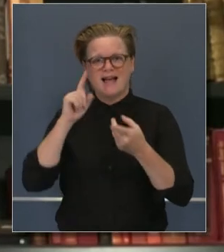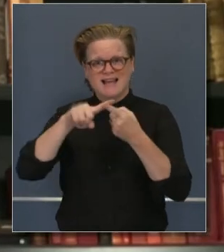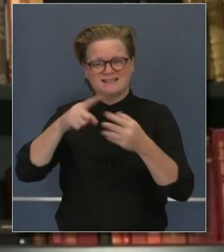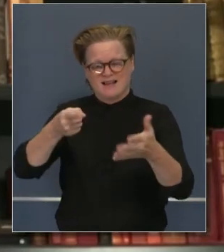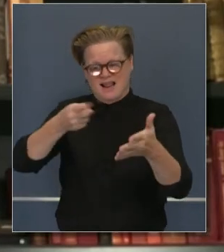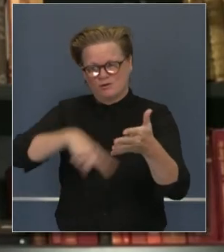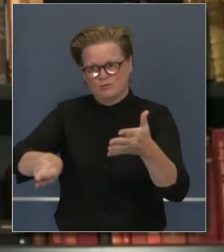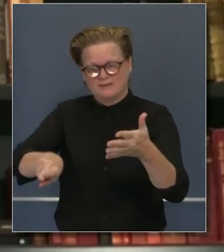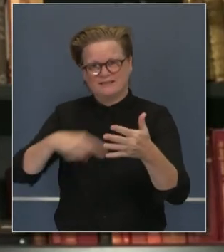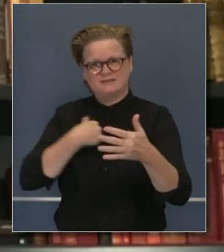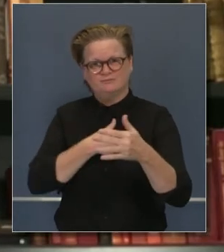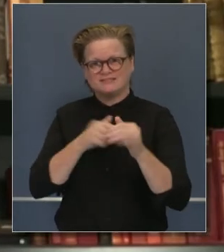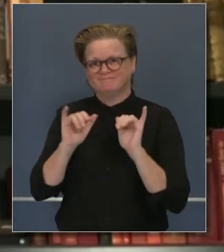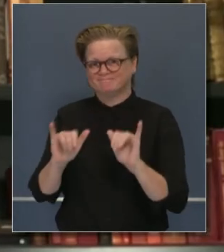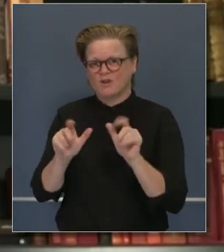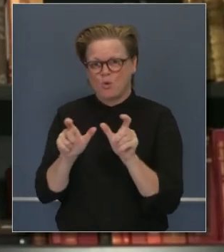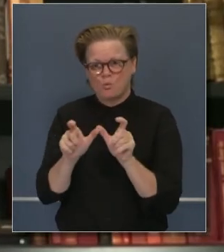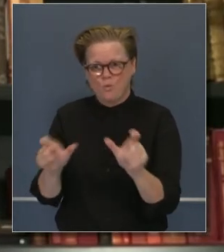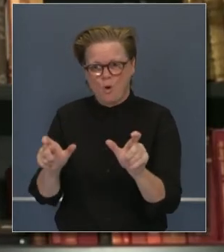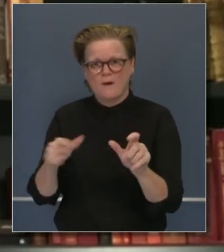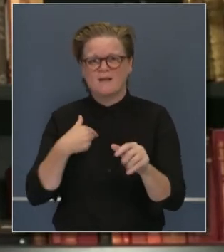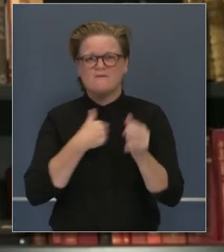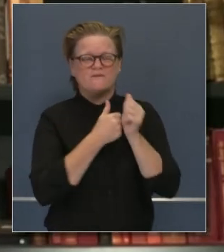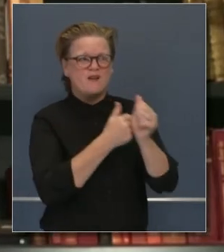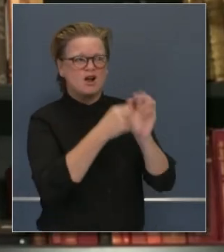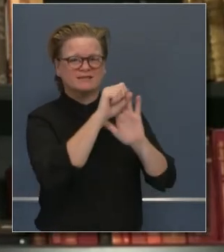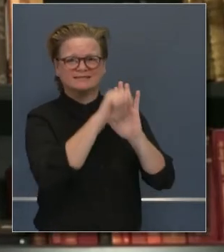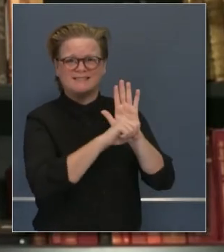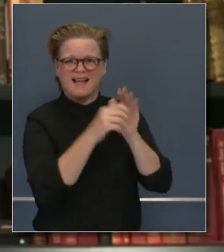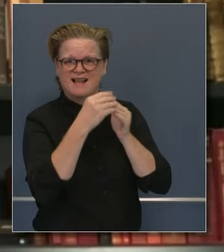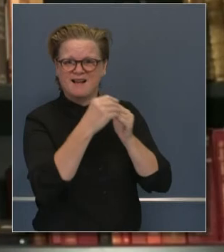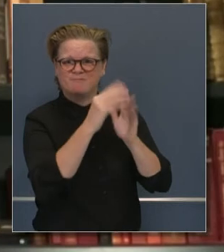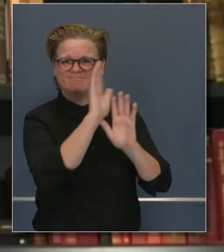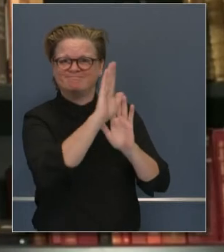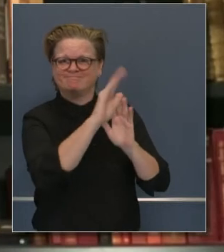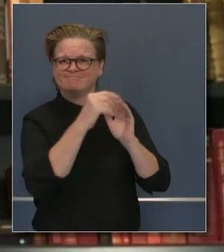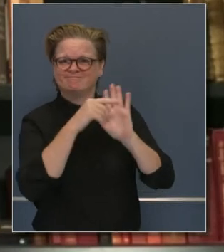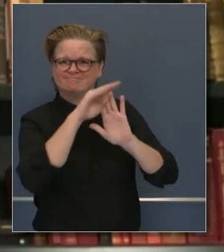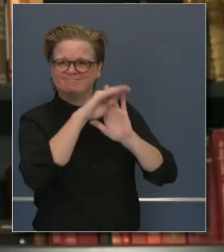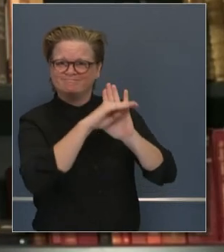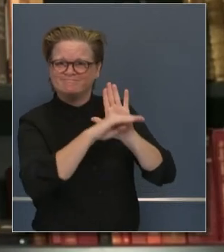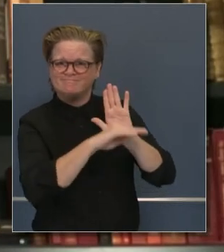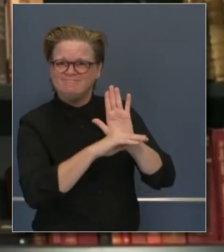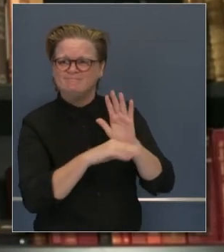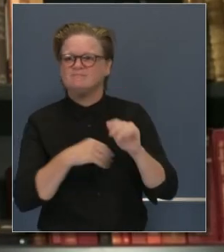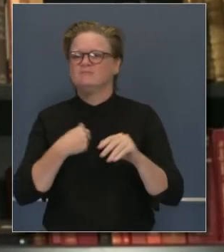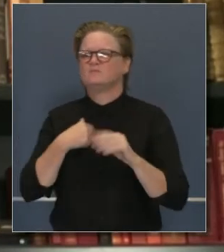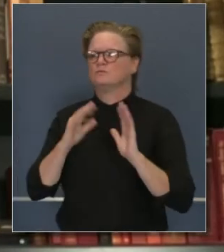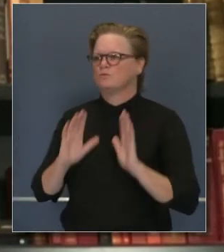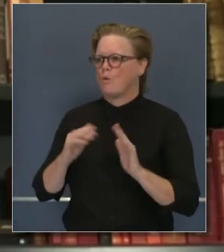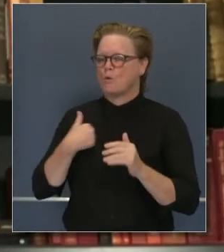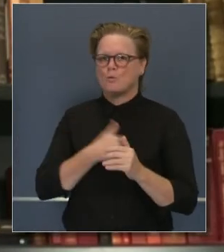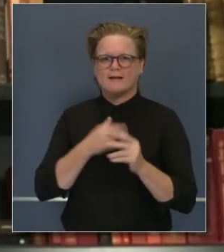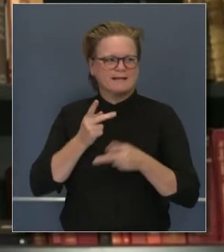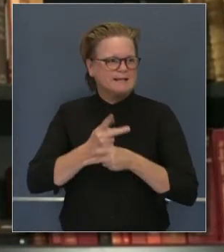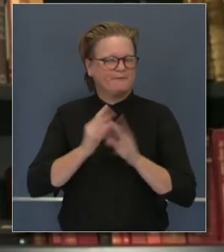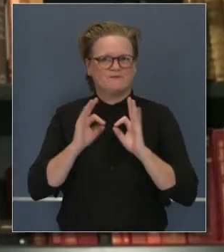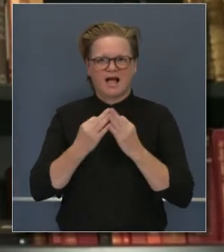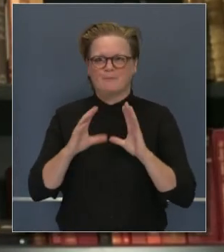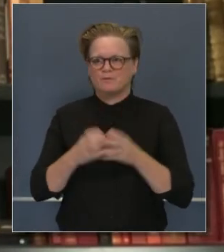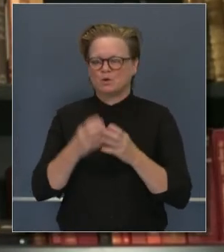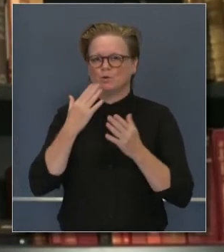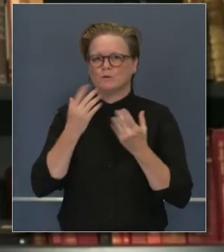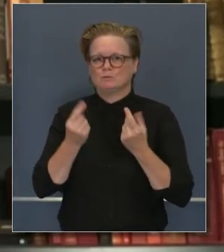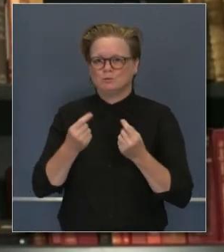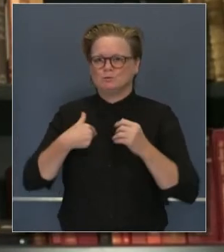adhiriéndonos a las pautas del condado. El proceso de cuarentena comenzó el fin de semana y así continuaremos